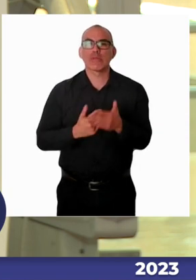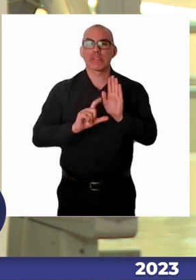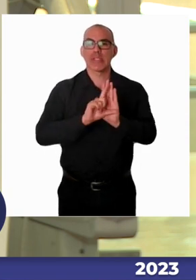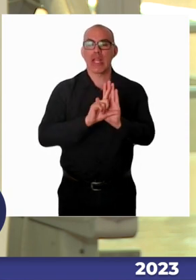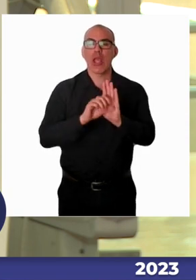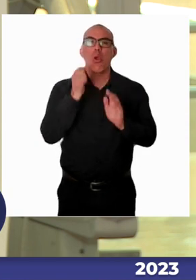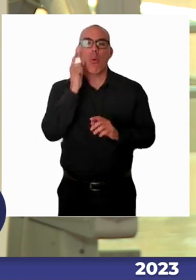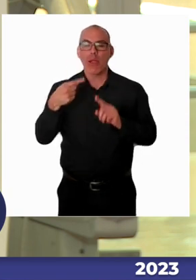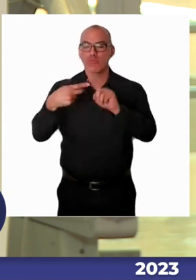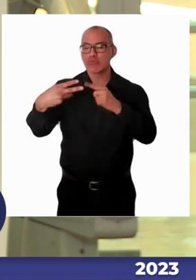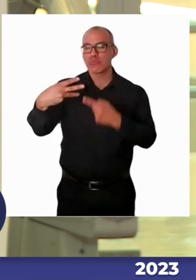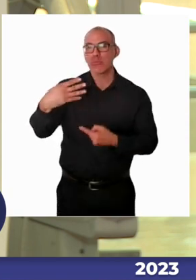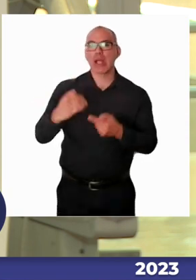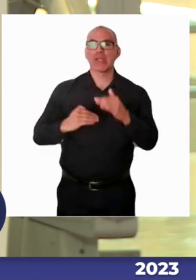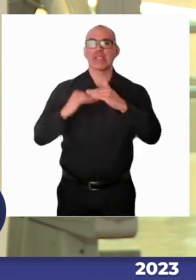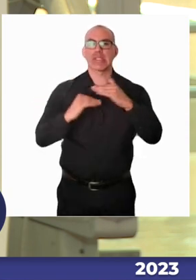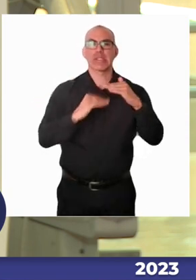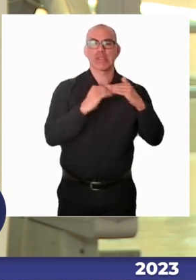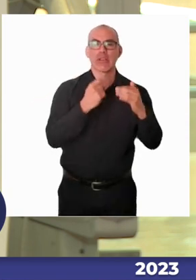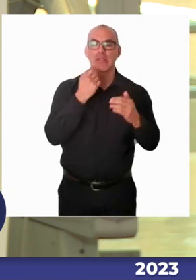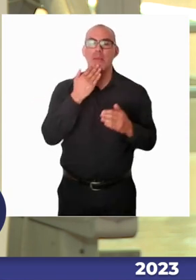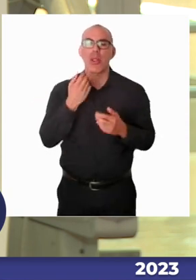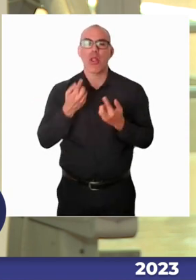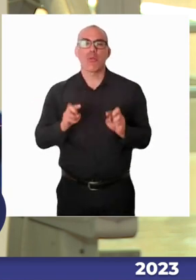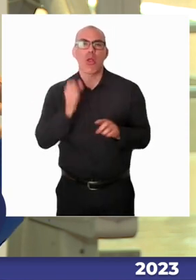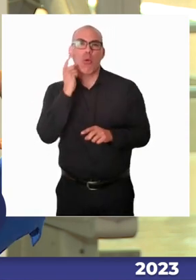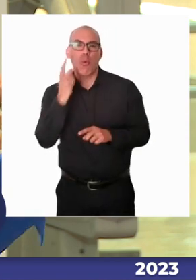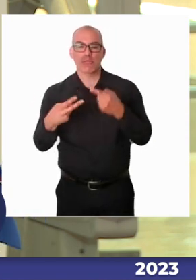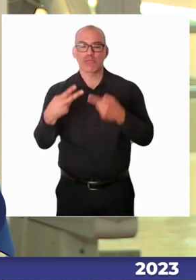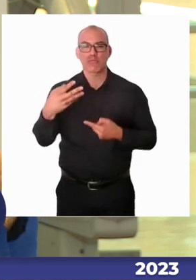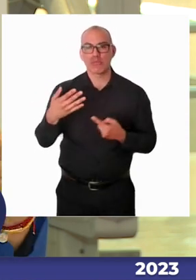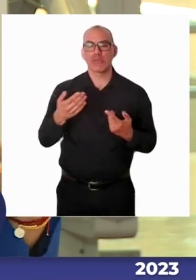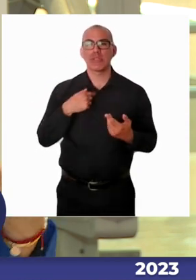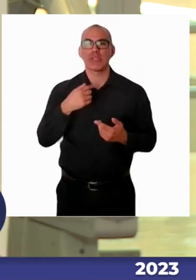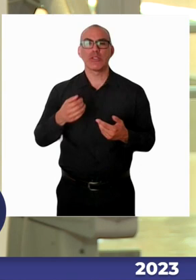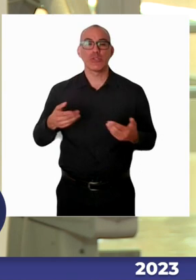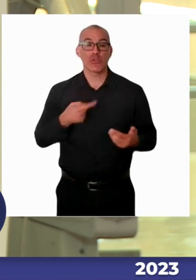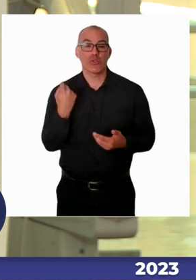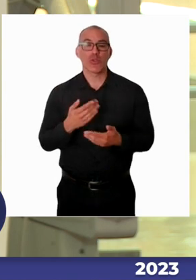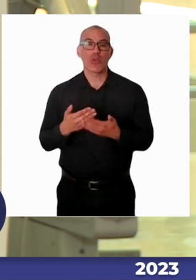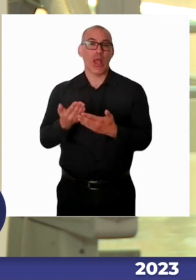ciertos hitos en el año que nos hacen quizás estallar en amor y en generosidad